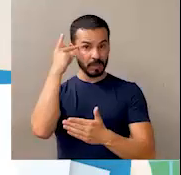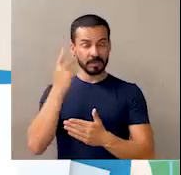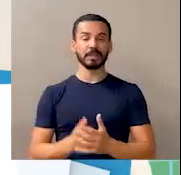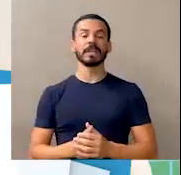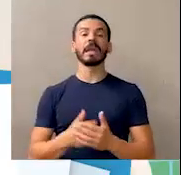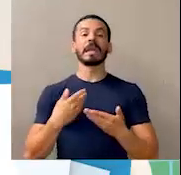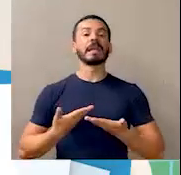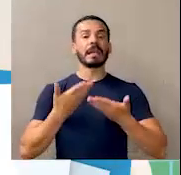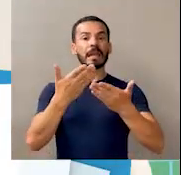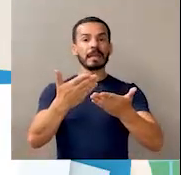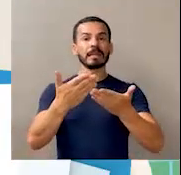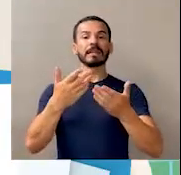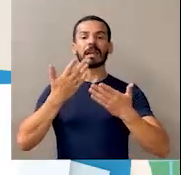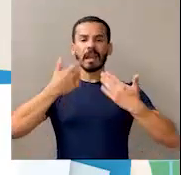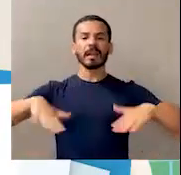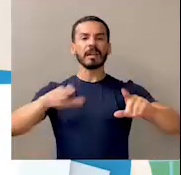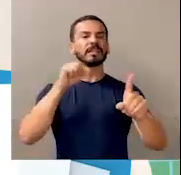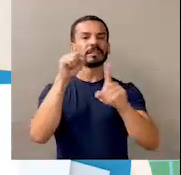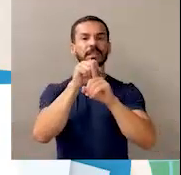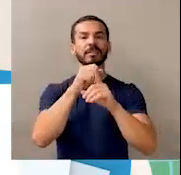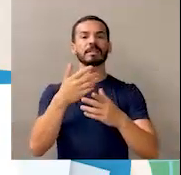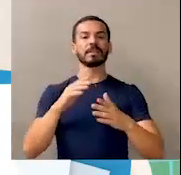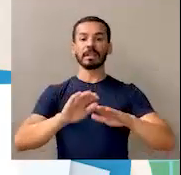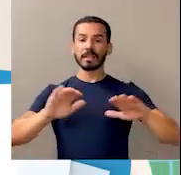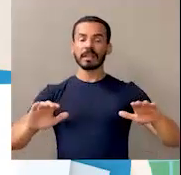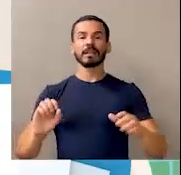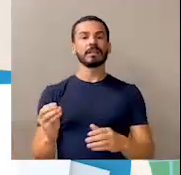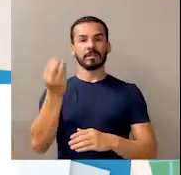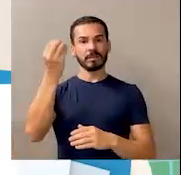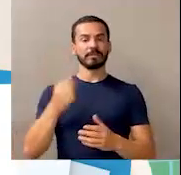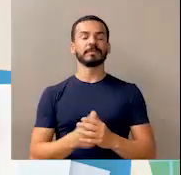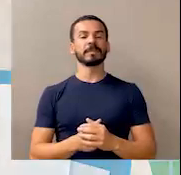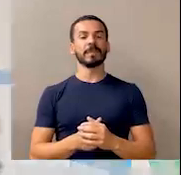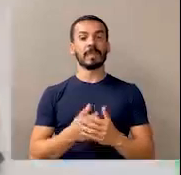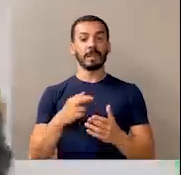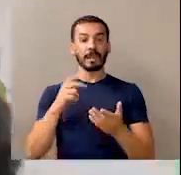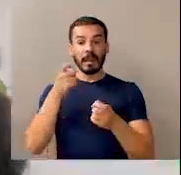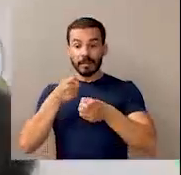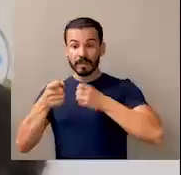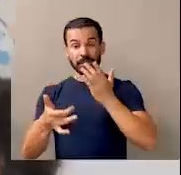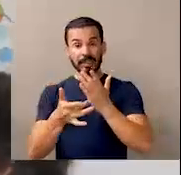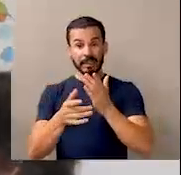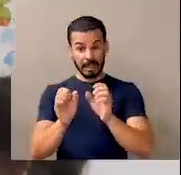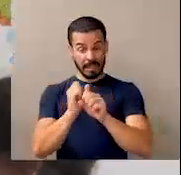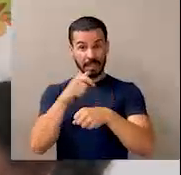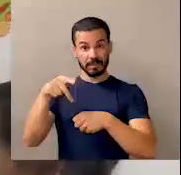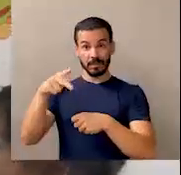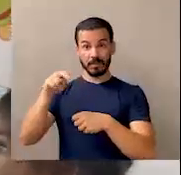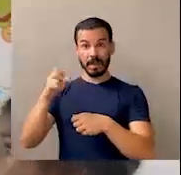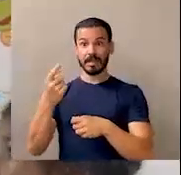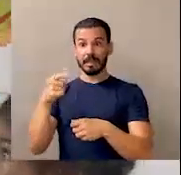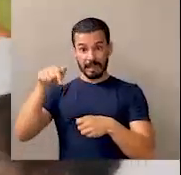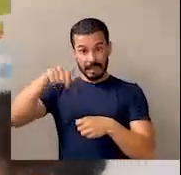política y la entrega del Estado de los Derechos de la Niñez y la Adolescencia. La rectoría técnica que ha ejercido